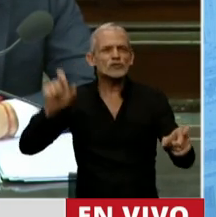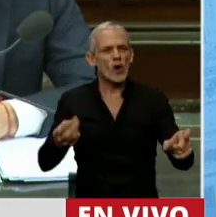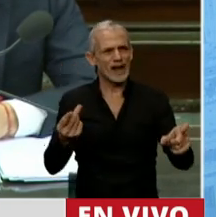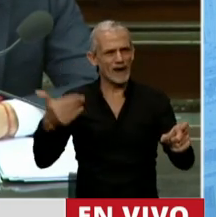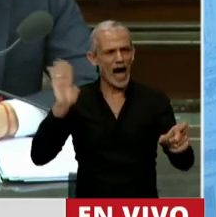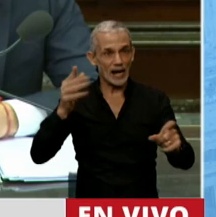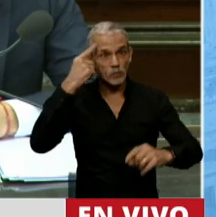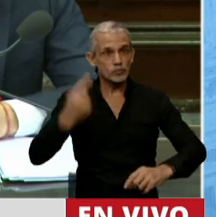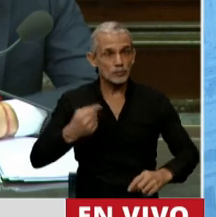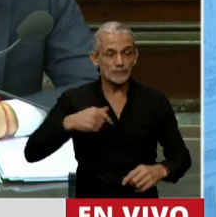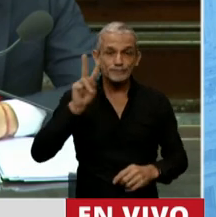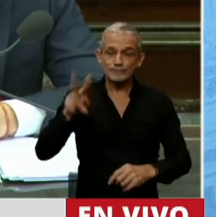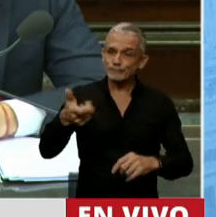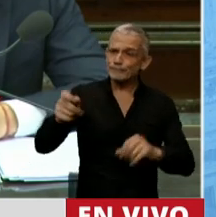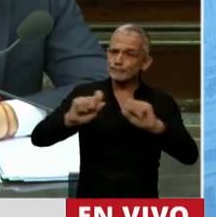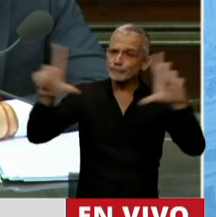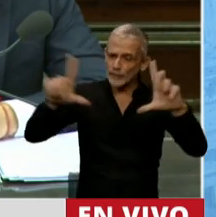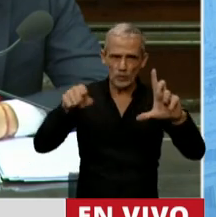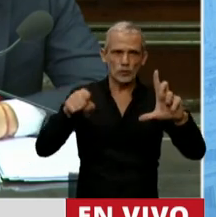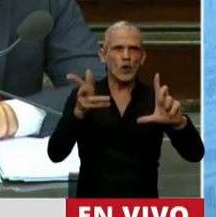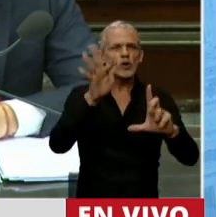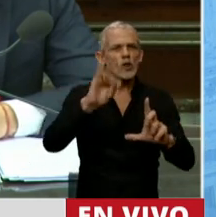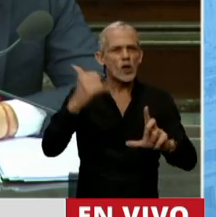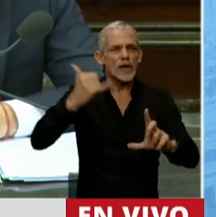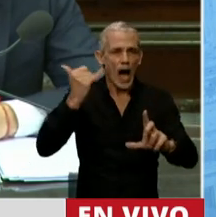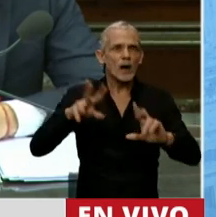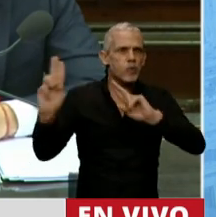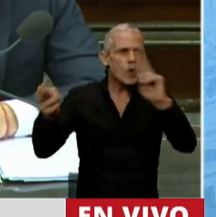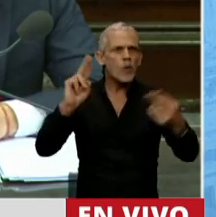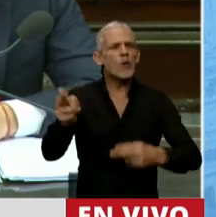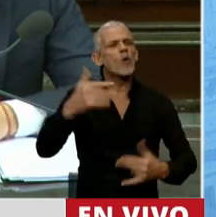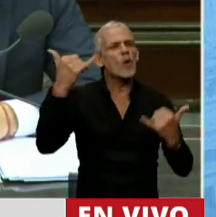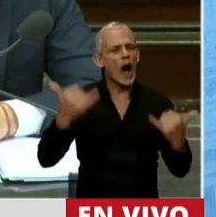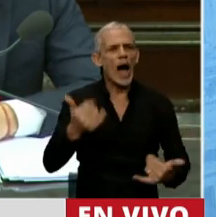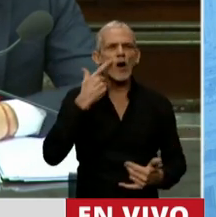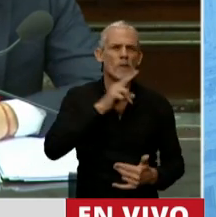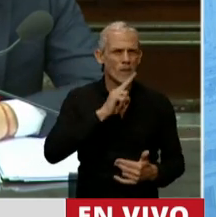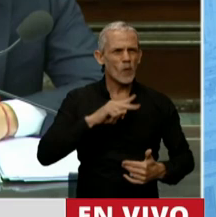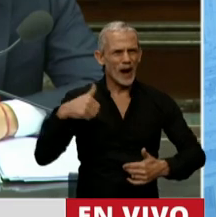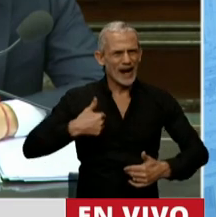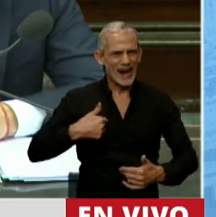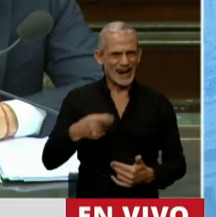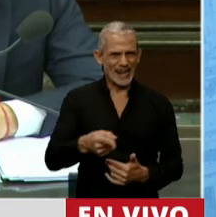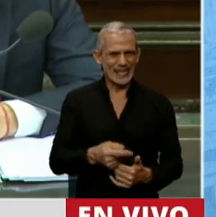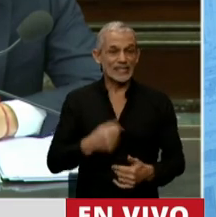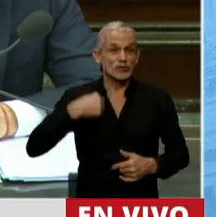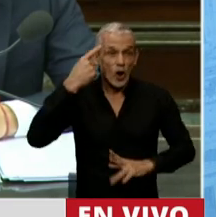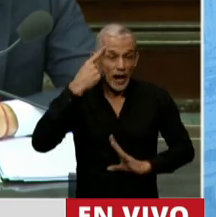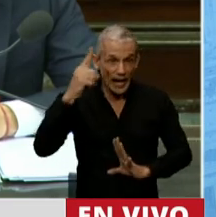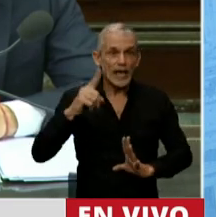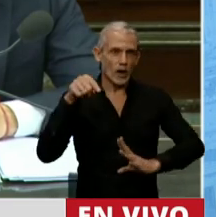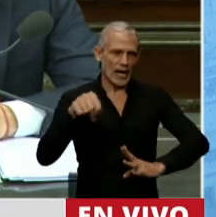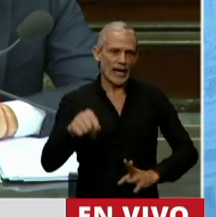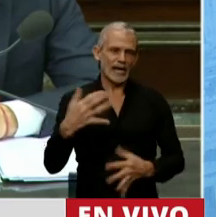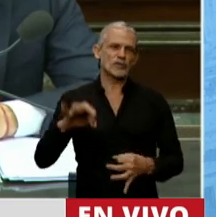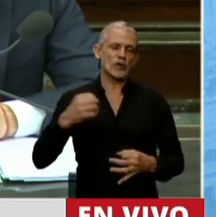porque es muy triste prender el televisor y ver que todos los días hay muchísimos muertos y muertas en nuestro país. Y creo que eso es lo